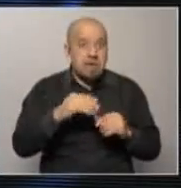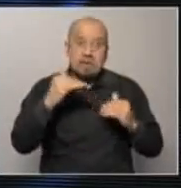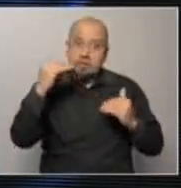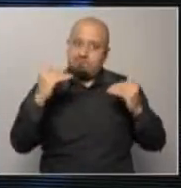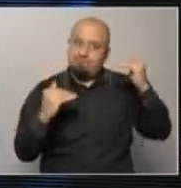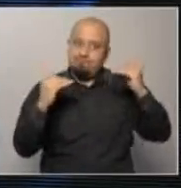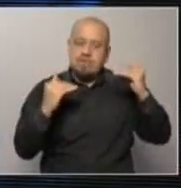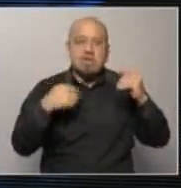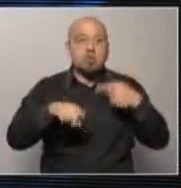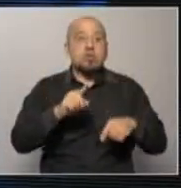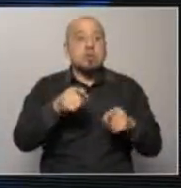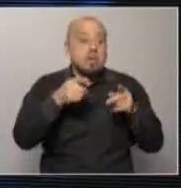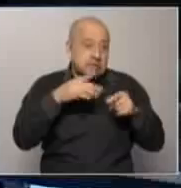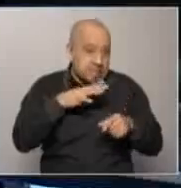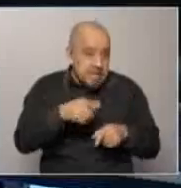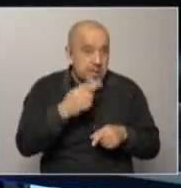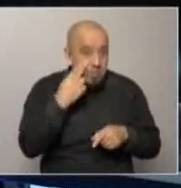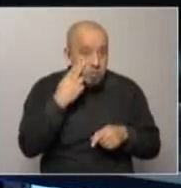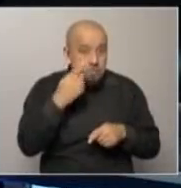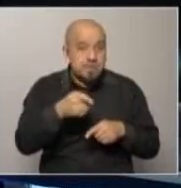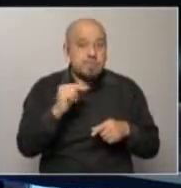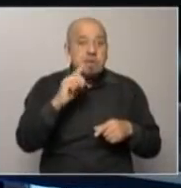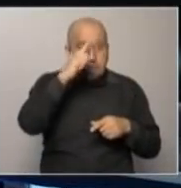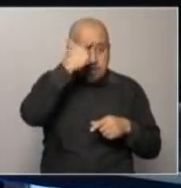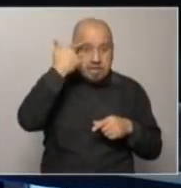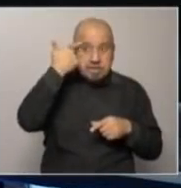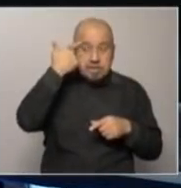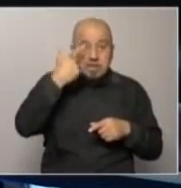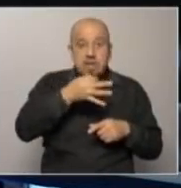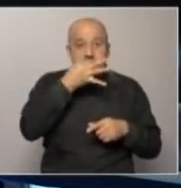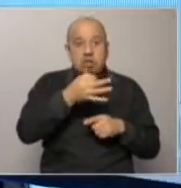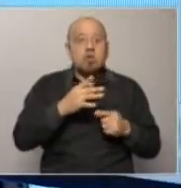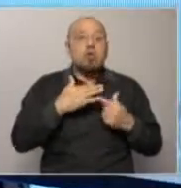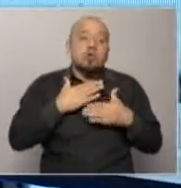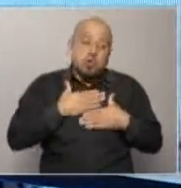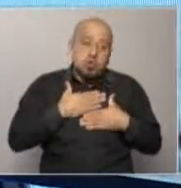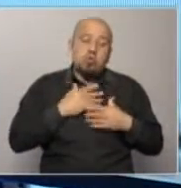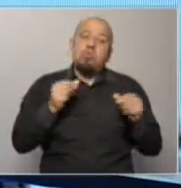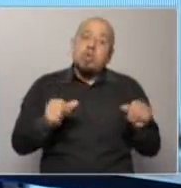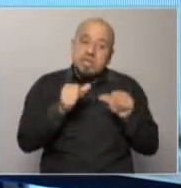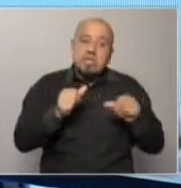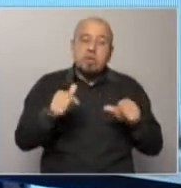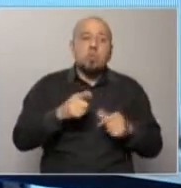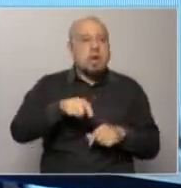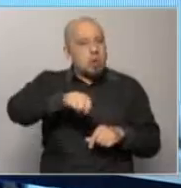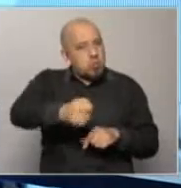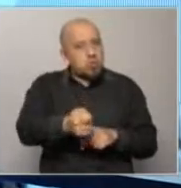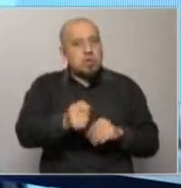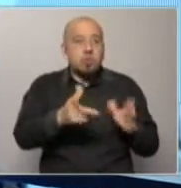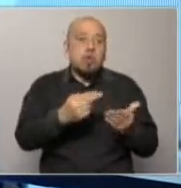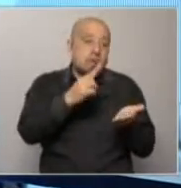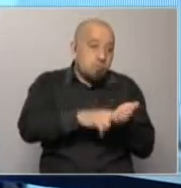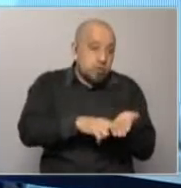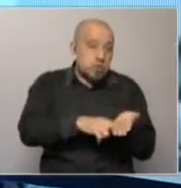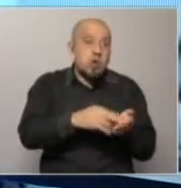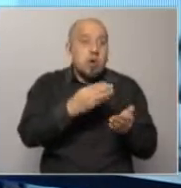Y ante esa problemática, el presidente anunció, voy a hacer un ajuste, como explicaban recién, si esto puede ser por vía de impuestos,